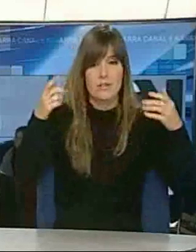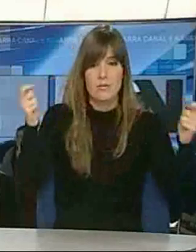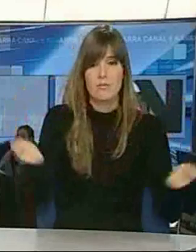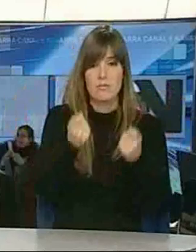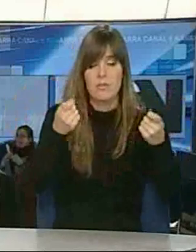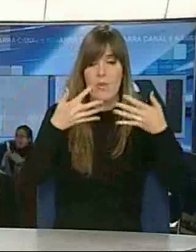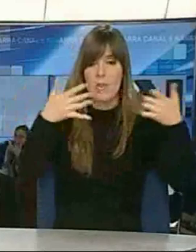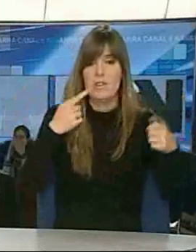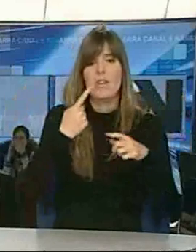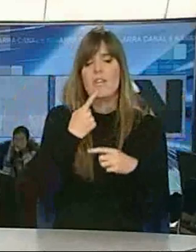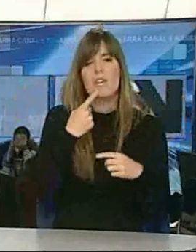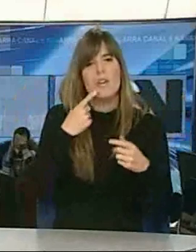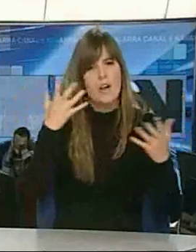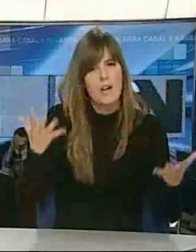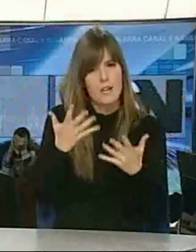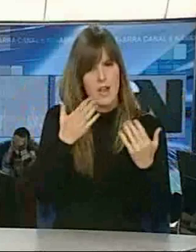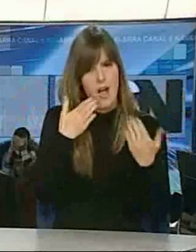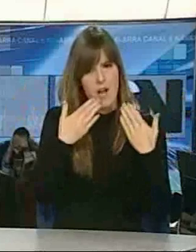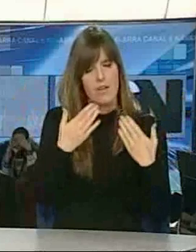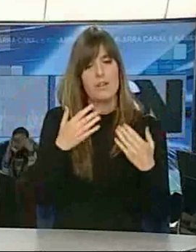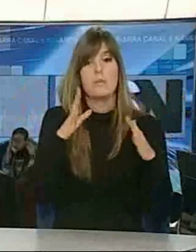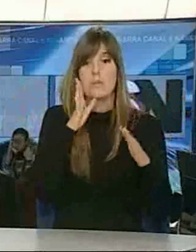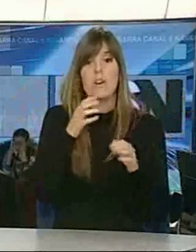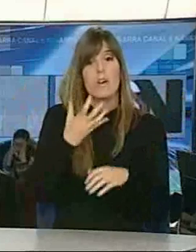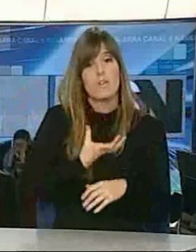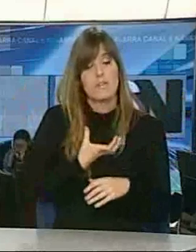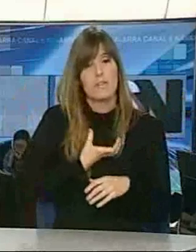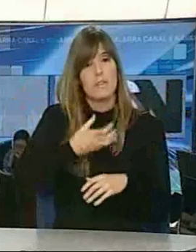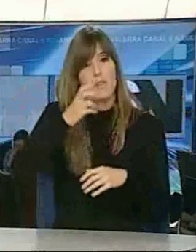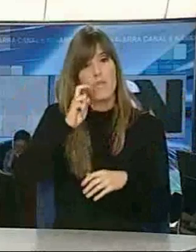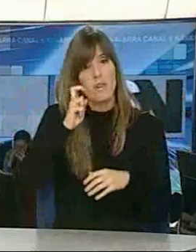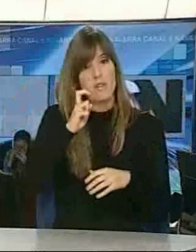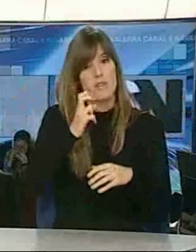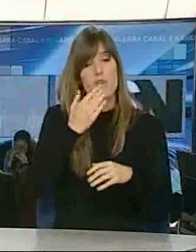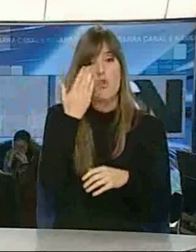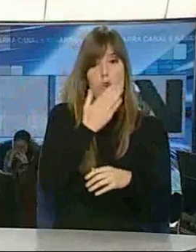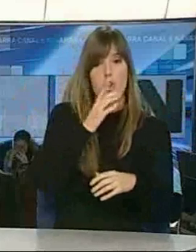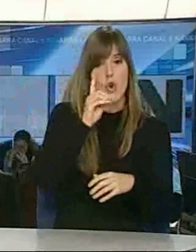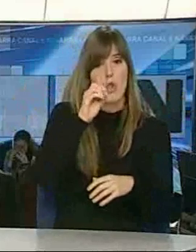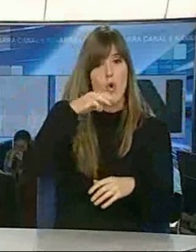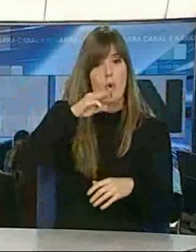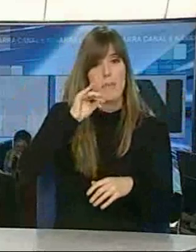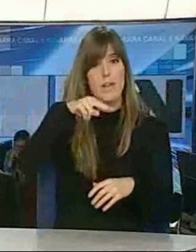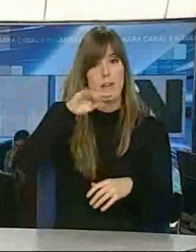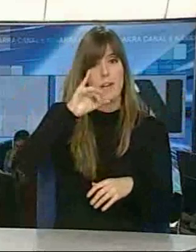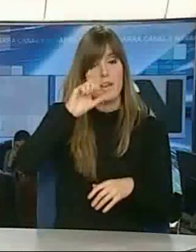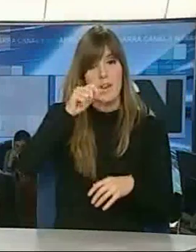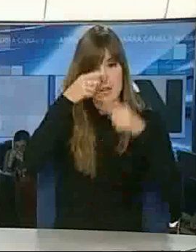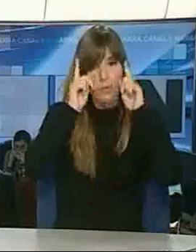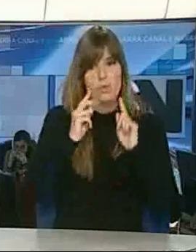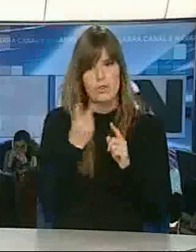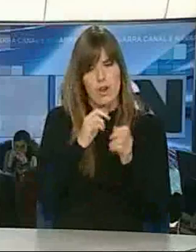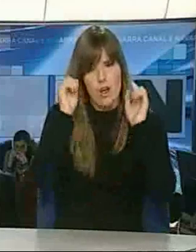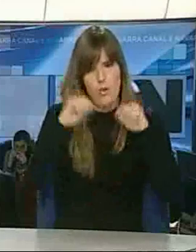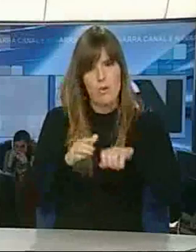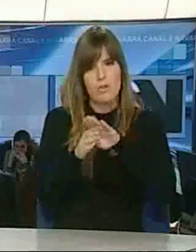Dominicas, con el apoyo del Ayuntamiento de Villabá, han organizado en favor de la paz y la no violencia. Siempre estamos con los valores de la